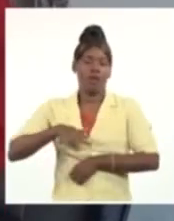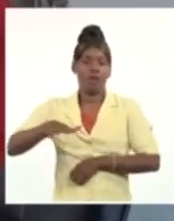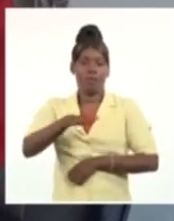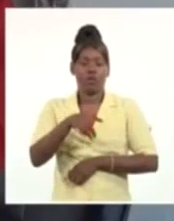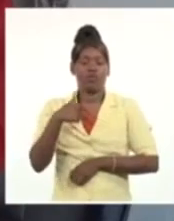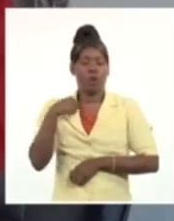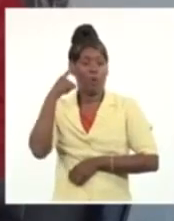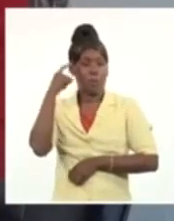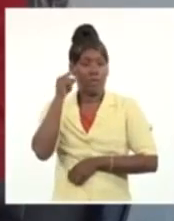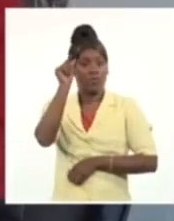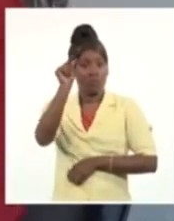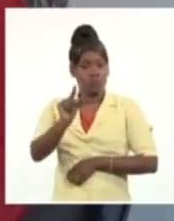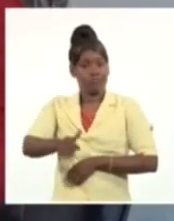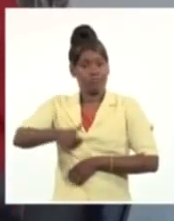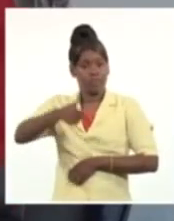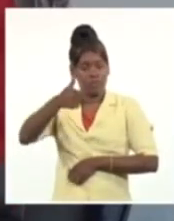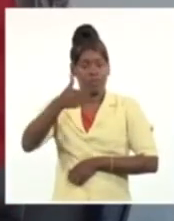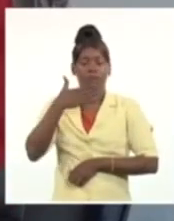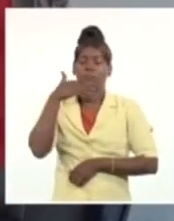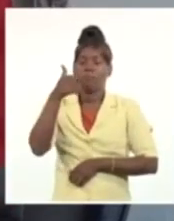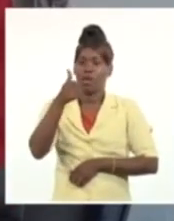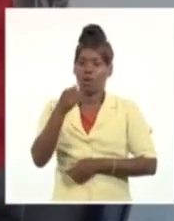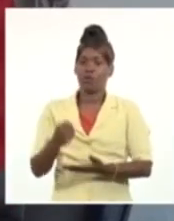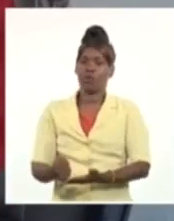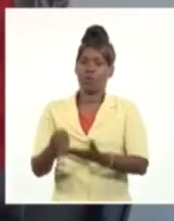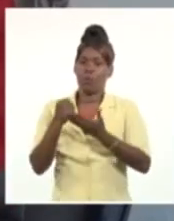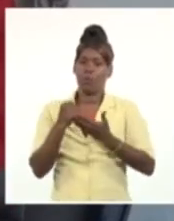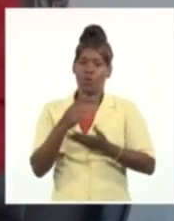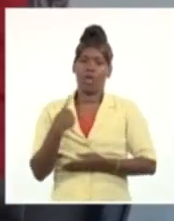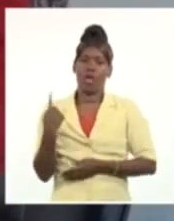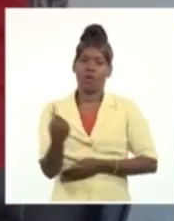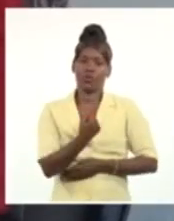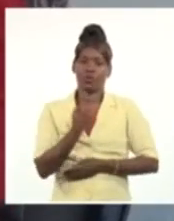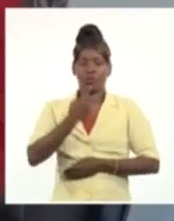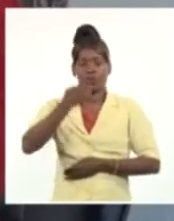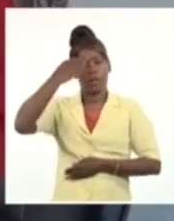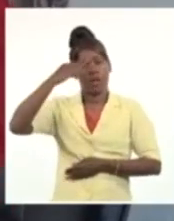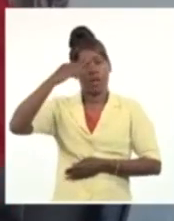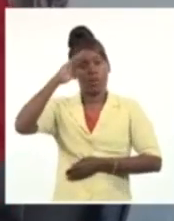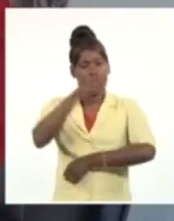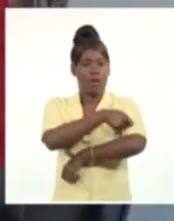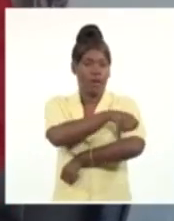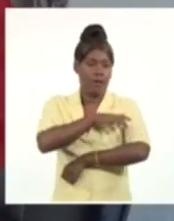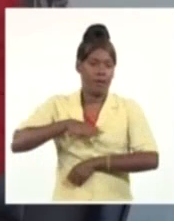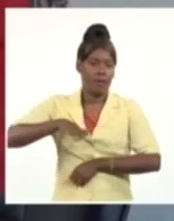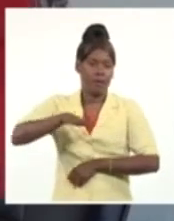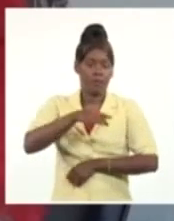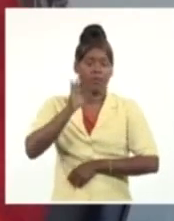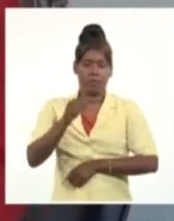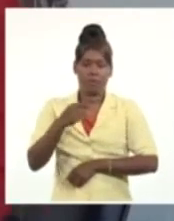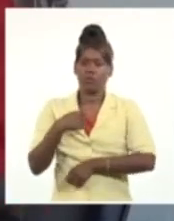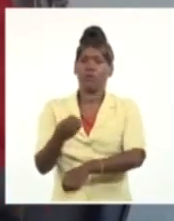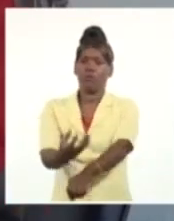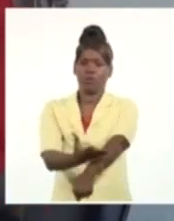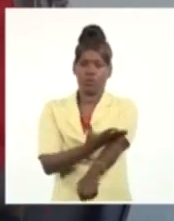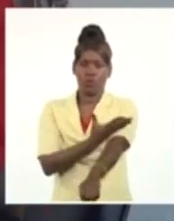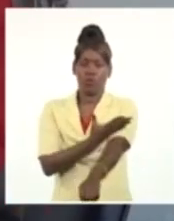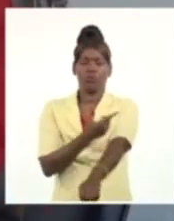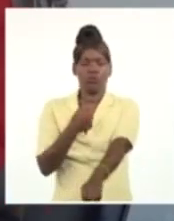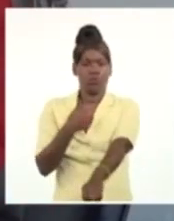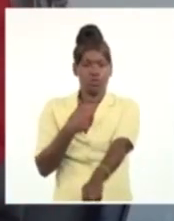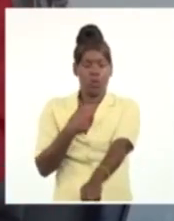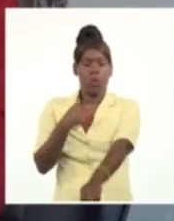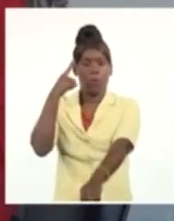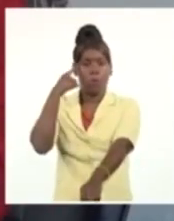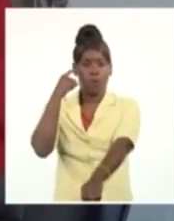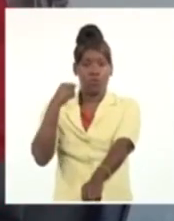considero que lo que han hecho es enriquecer la vida de esta sociedad. Y si de algo estoy orgulloso y sentiré orgullo, es